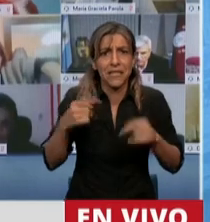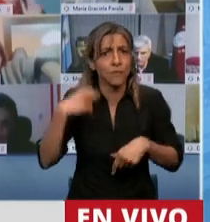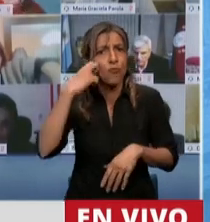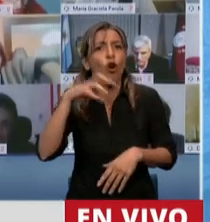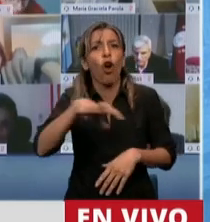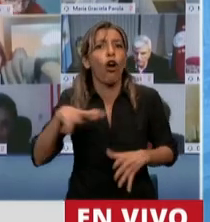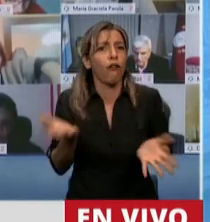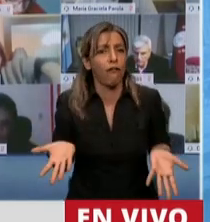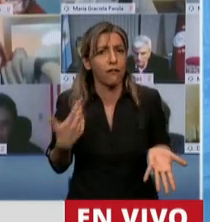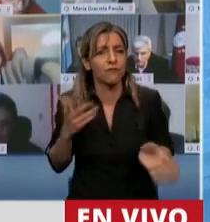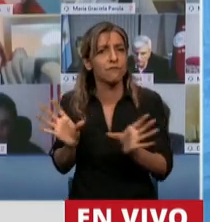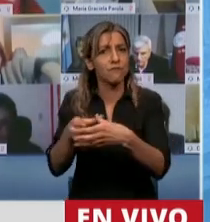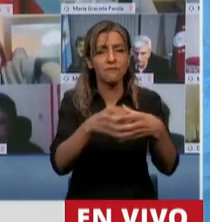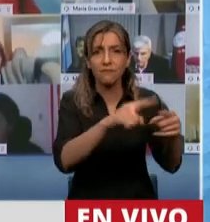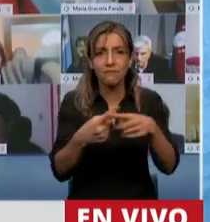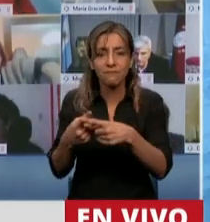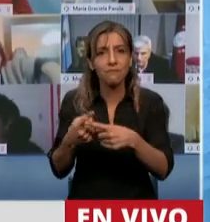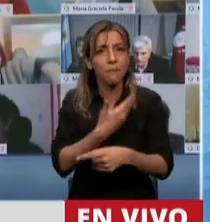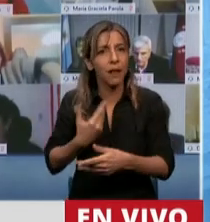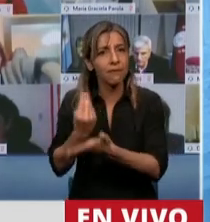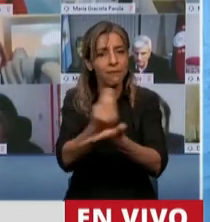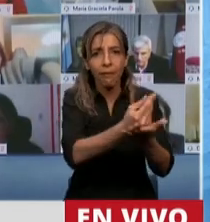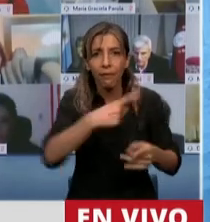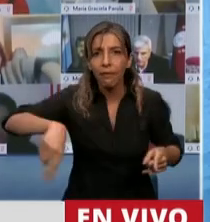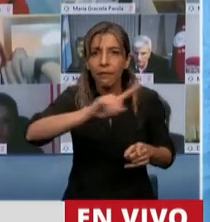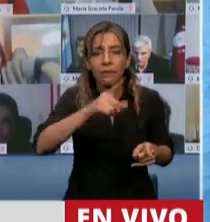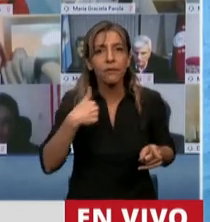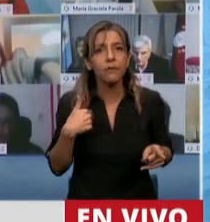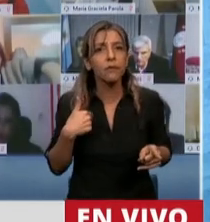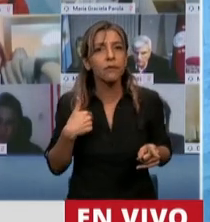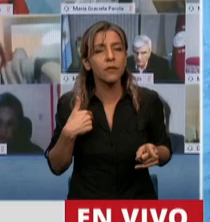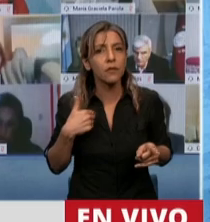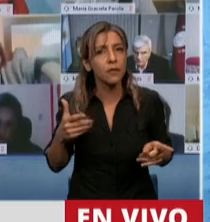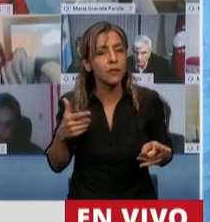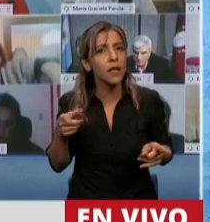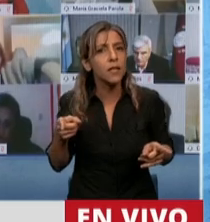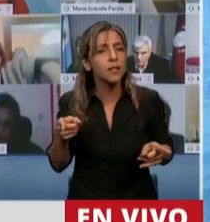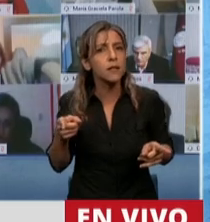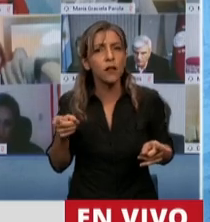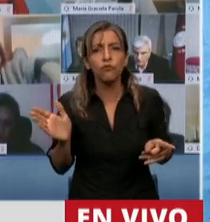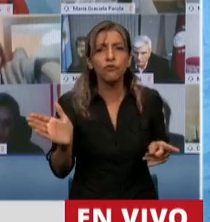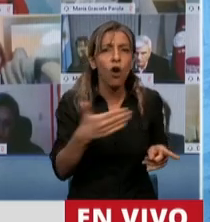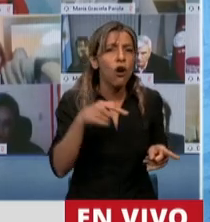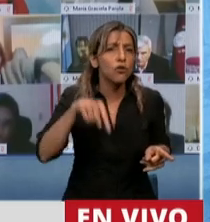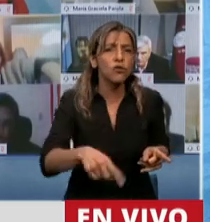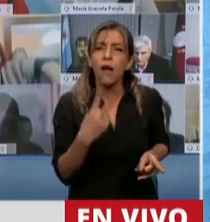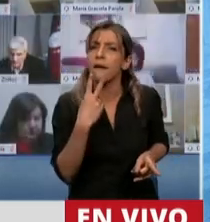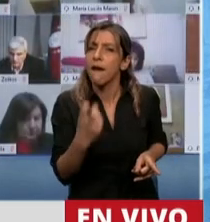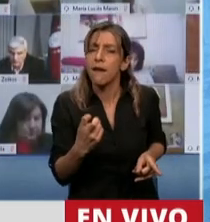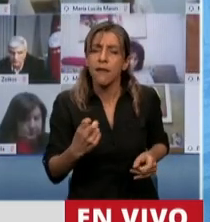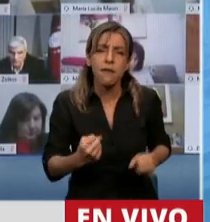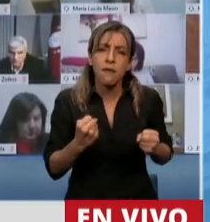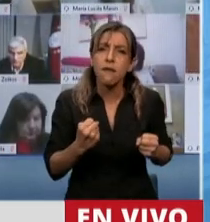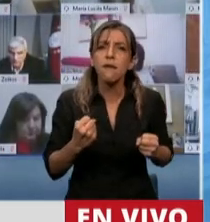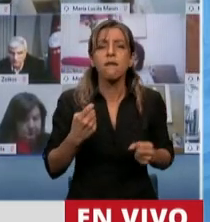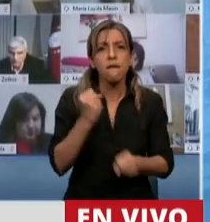nuestro bloque, el presidente de los otros bloques de la oposición, con excepción de Cambiemos, pusieron hoy toda su energía a lo largo de más